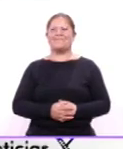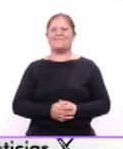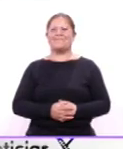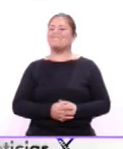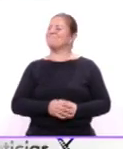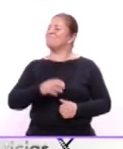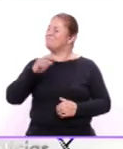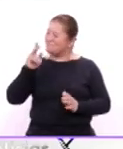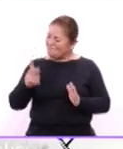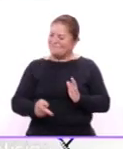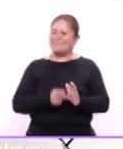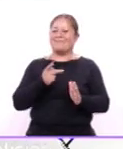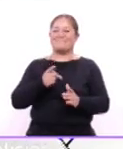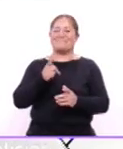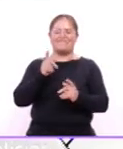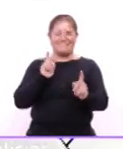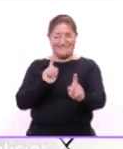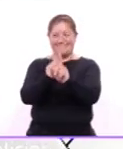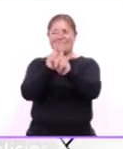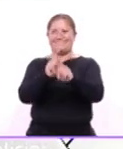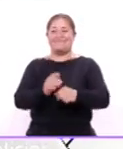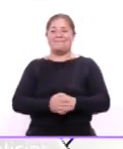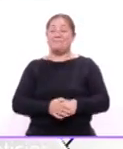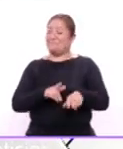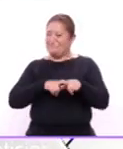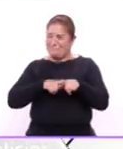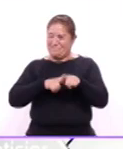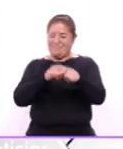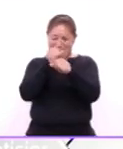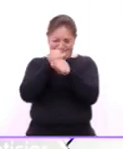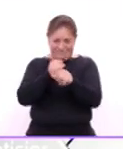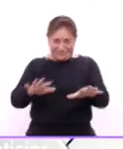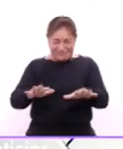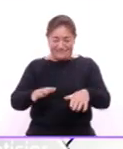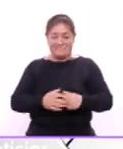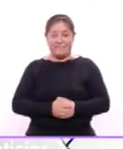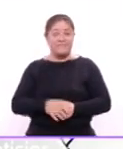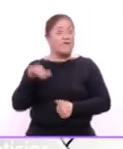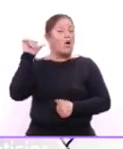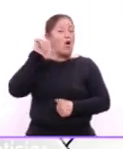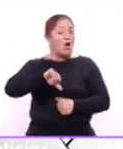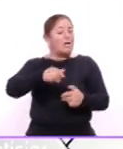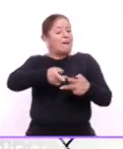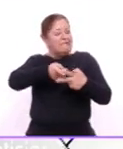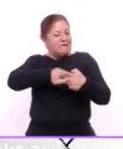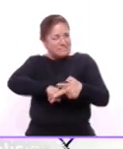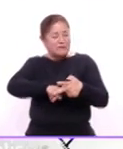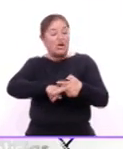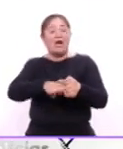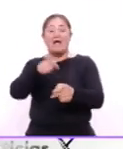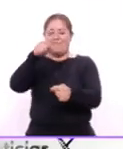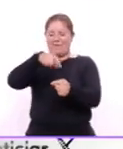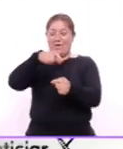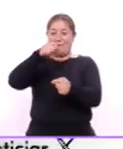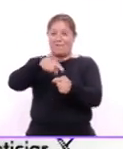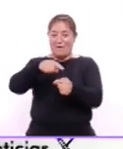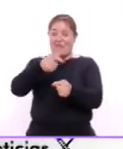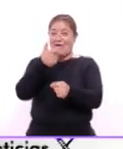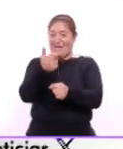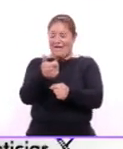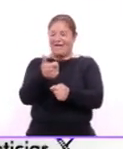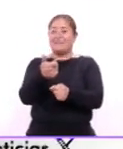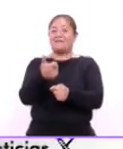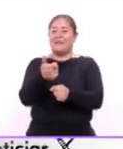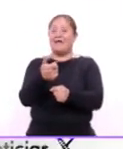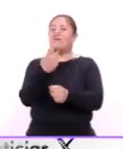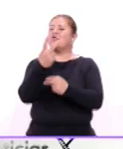Nuevamente estamos con usted y seguimos con más información el día de hoy arrancó la colecta anual 2024 de